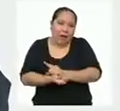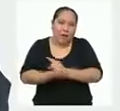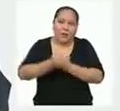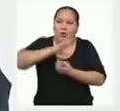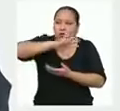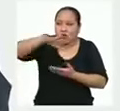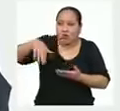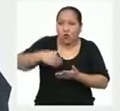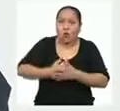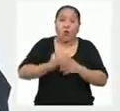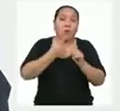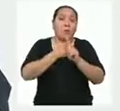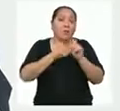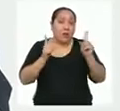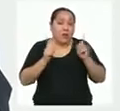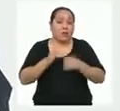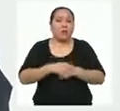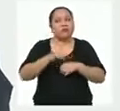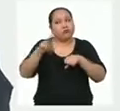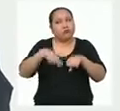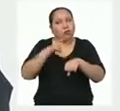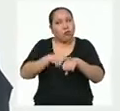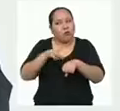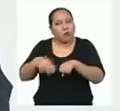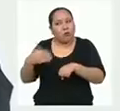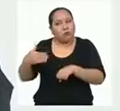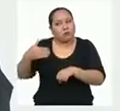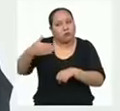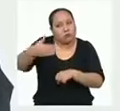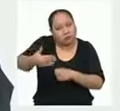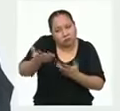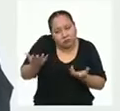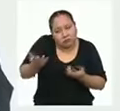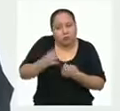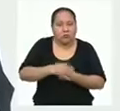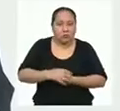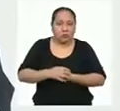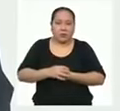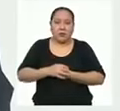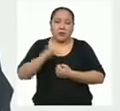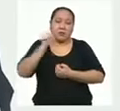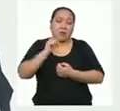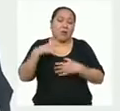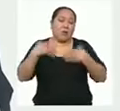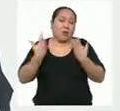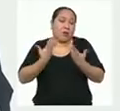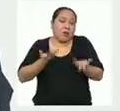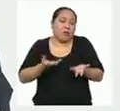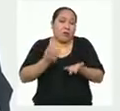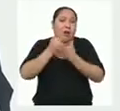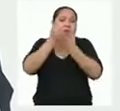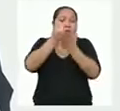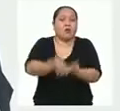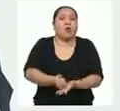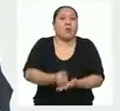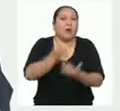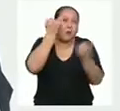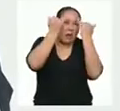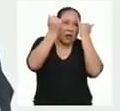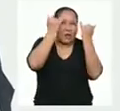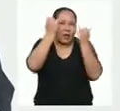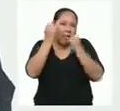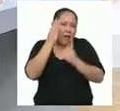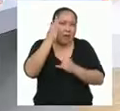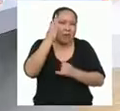todo el panorama. Pero, en condiciones normales, digámoslos así, sí puede ser de gran ayuda para darle una